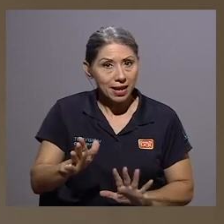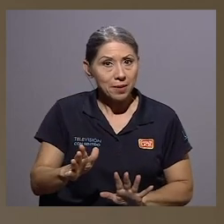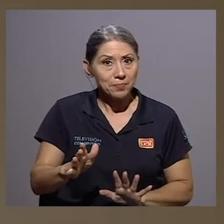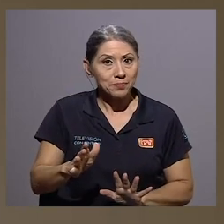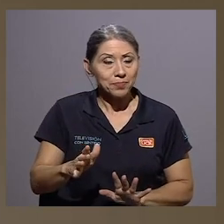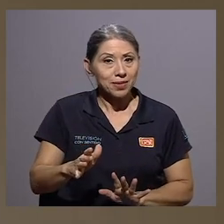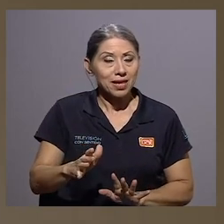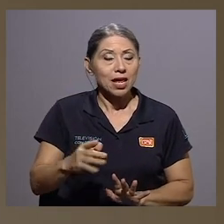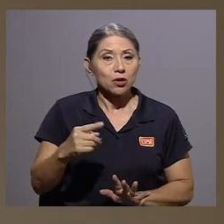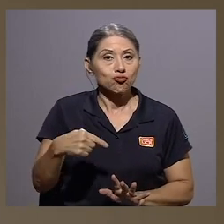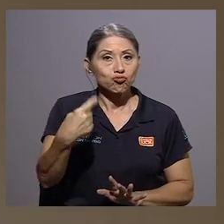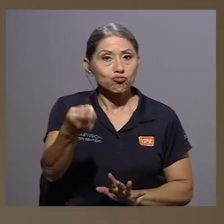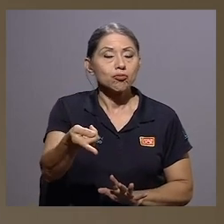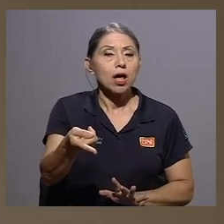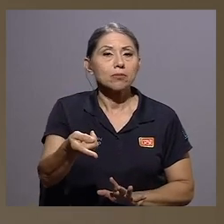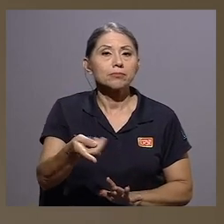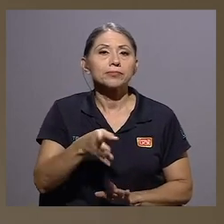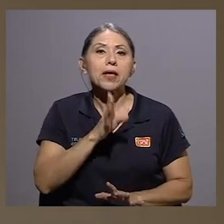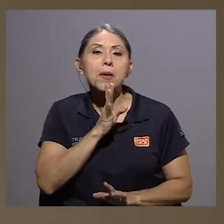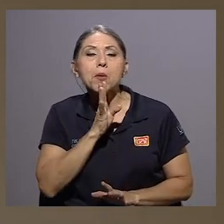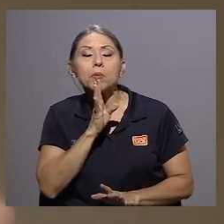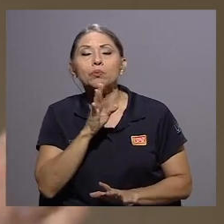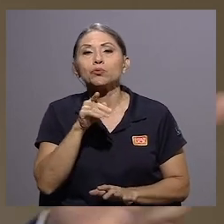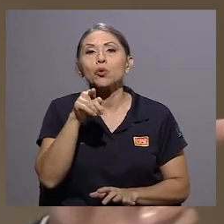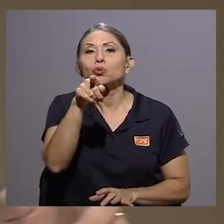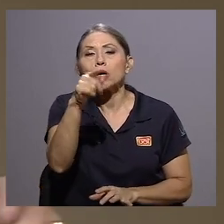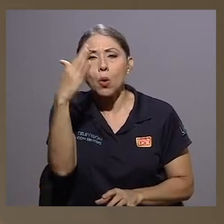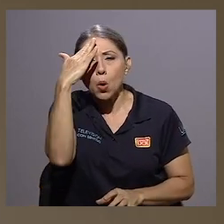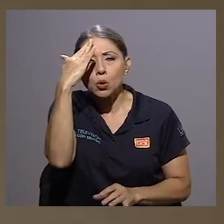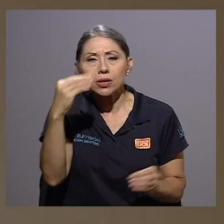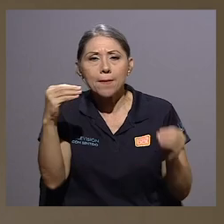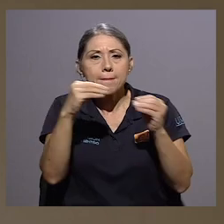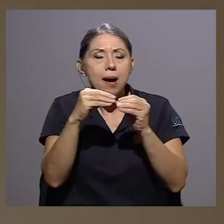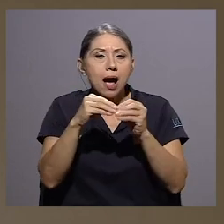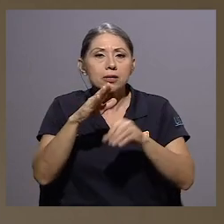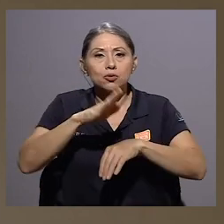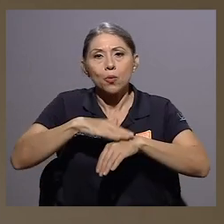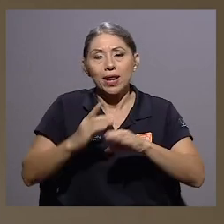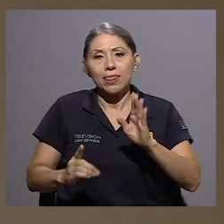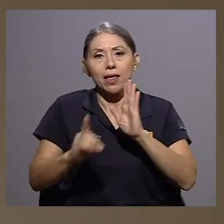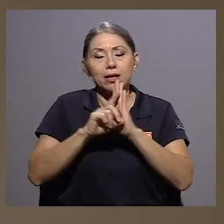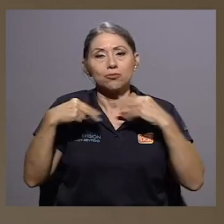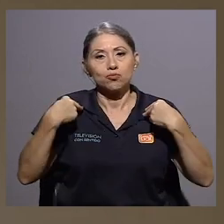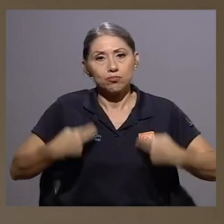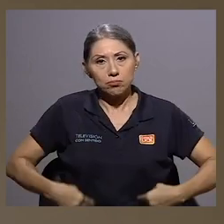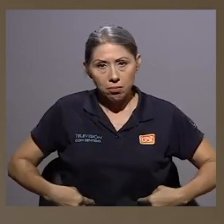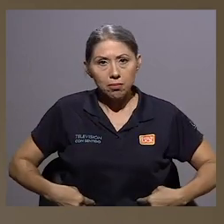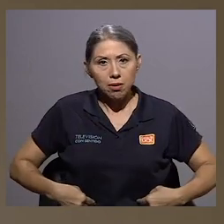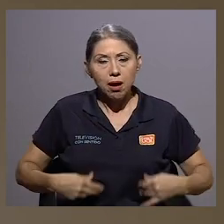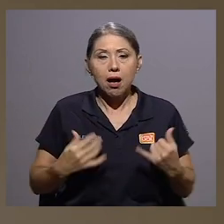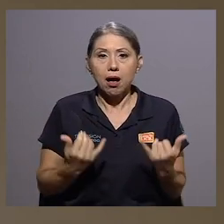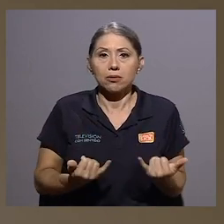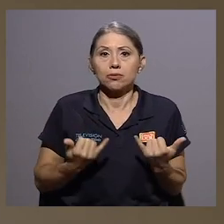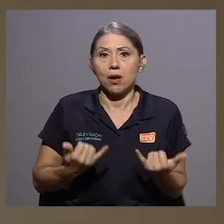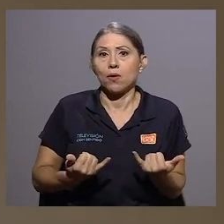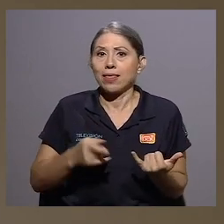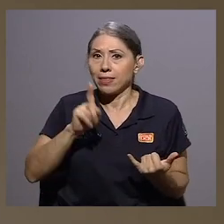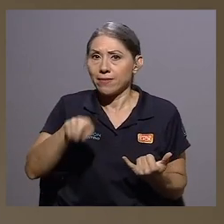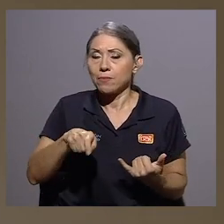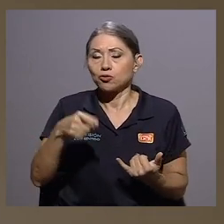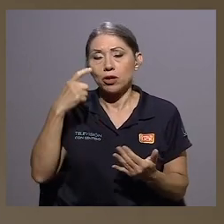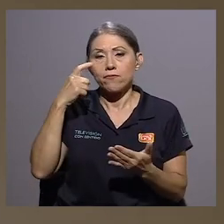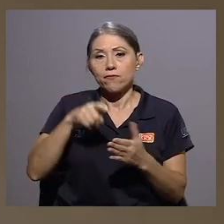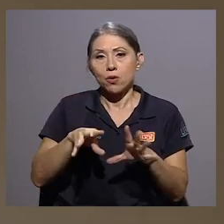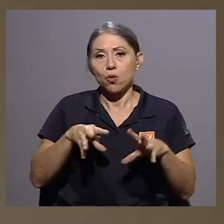y nos espera un bloque en este siguiente espacio para que usted conozca más sobre casualmente esos derechos